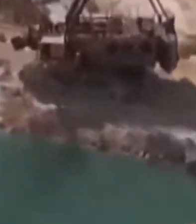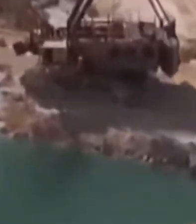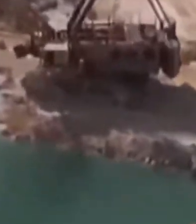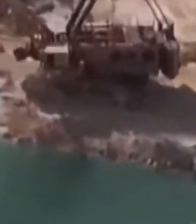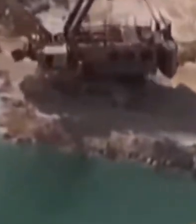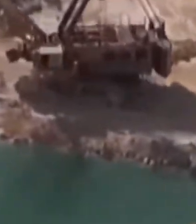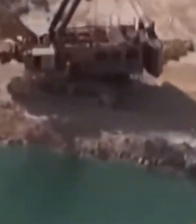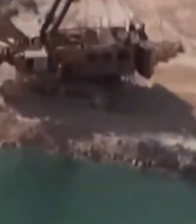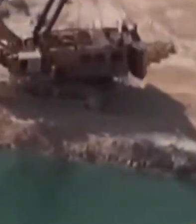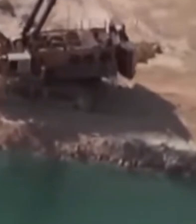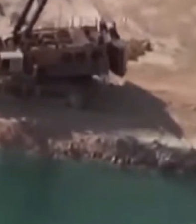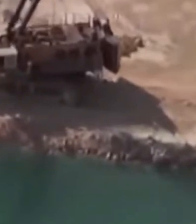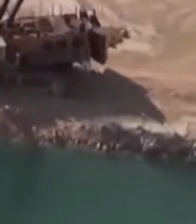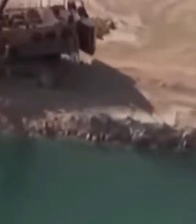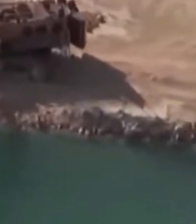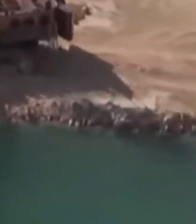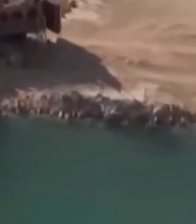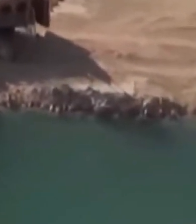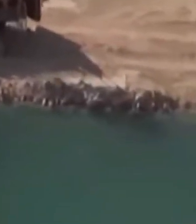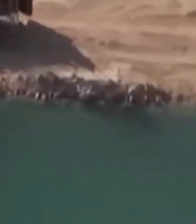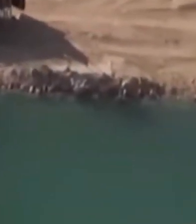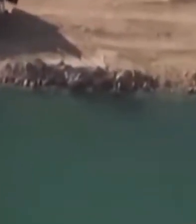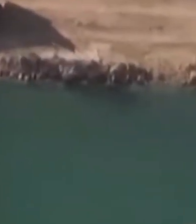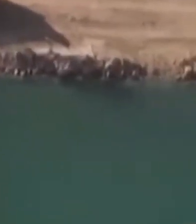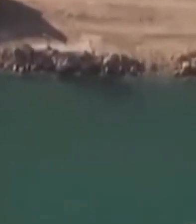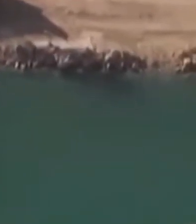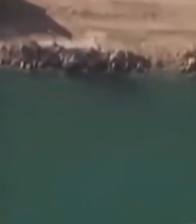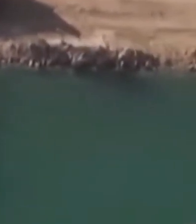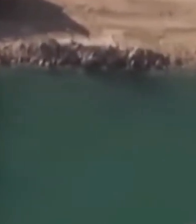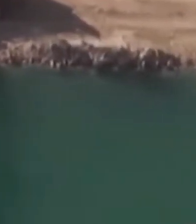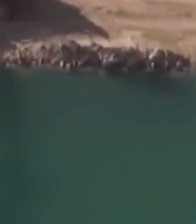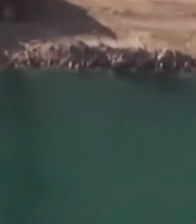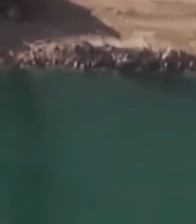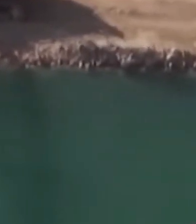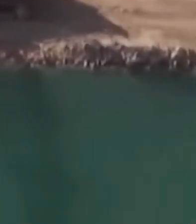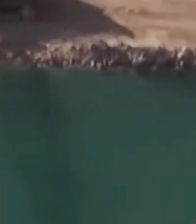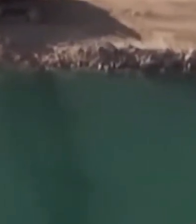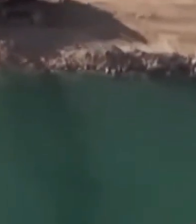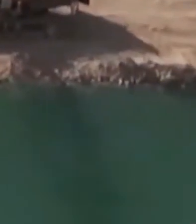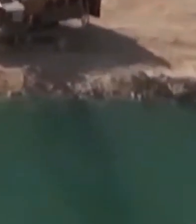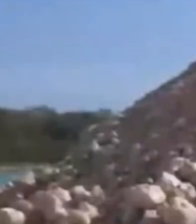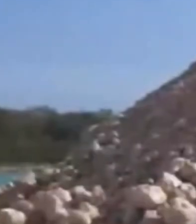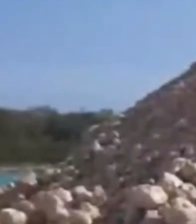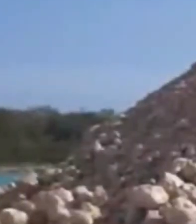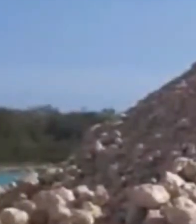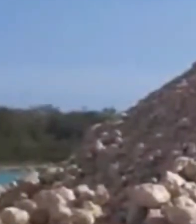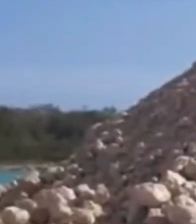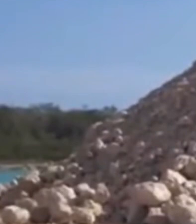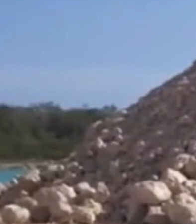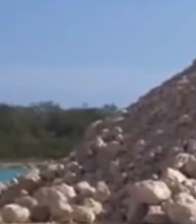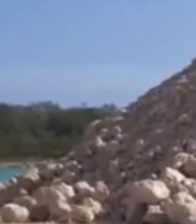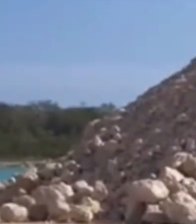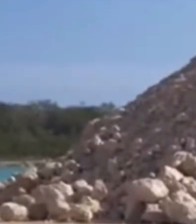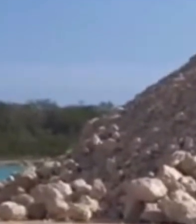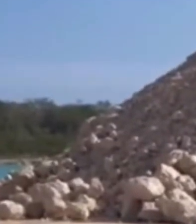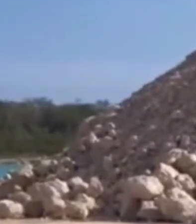están violando hasta los mismos permisos porque